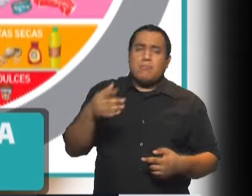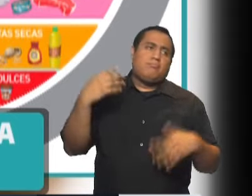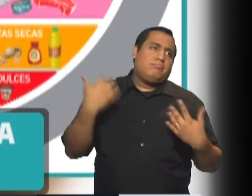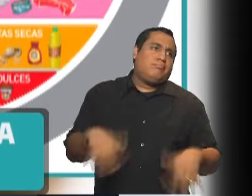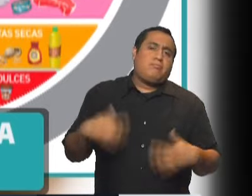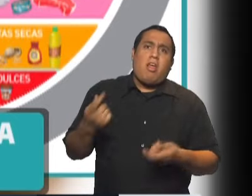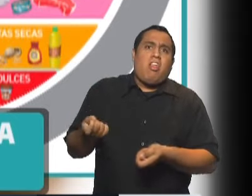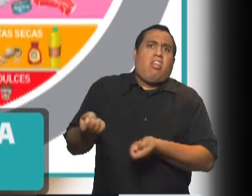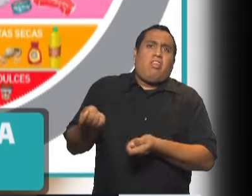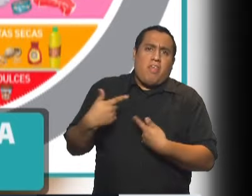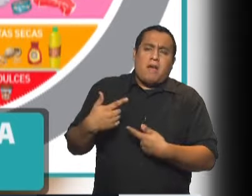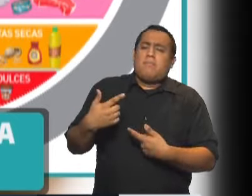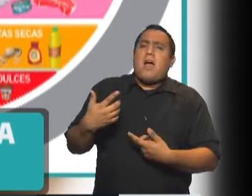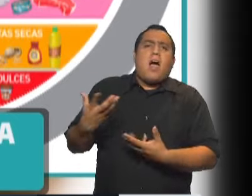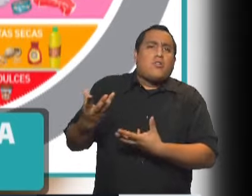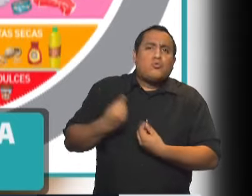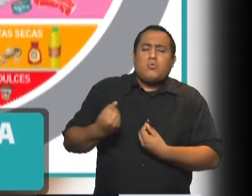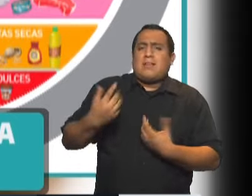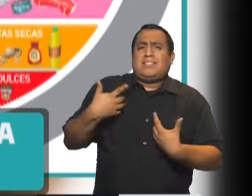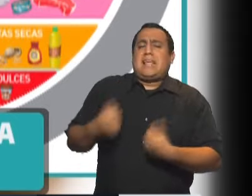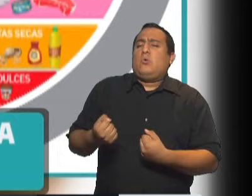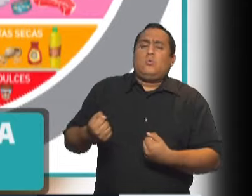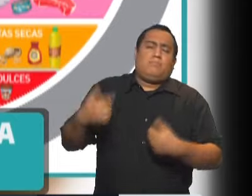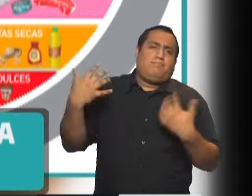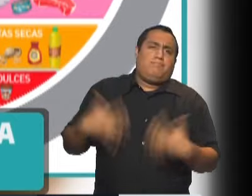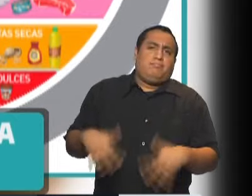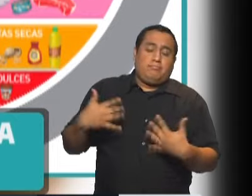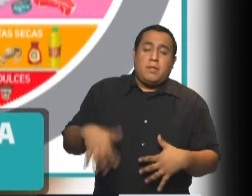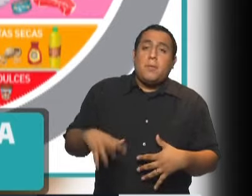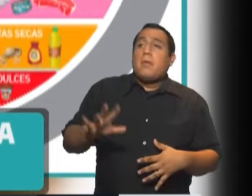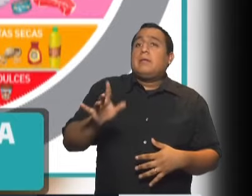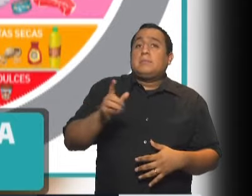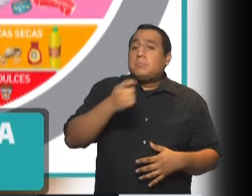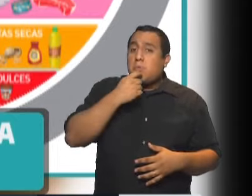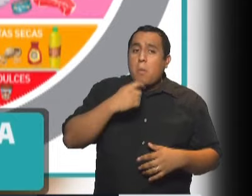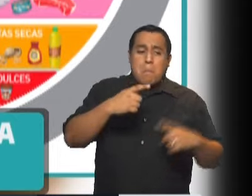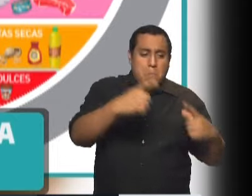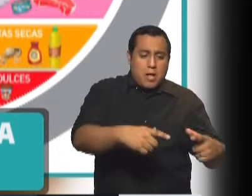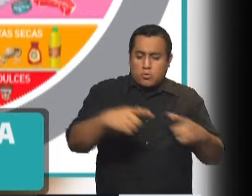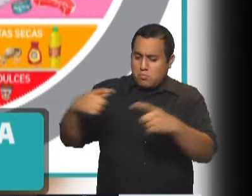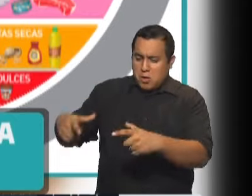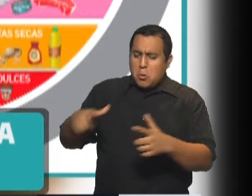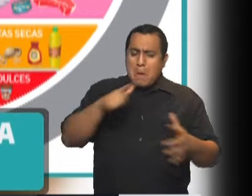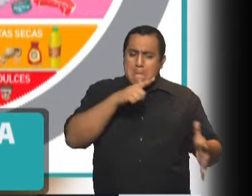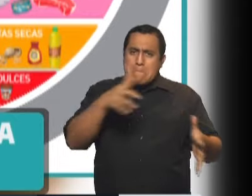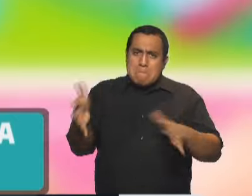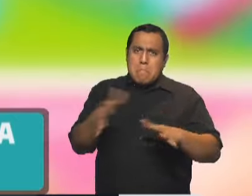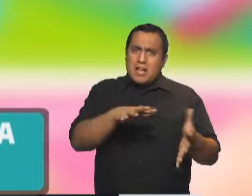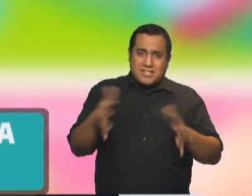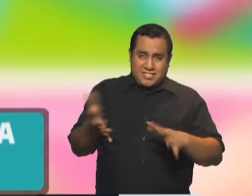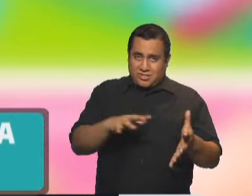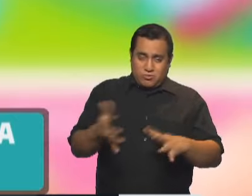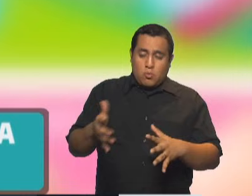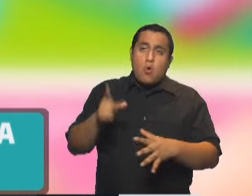montón que nos dan un montón de beneficios para la salud y en sí cuando vemos los platos son bastante similares en cuanto a que vamos a